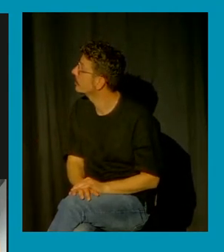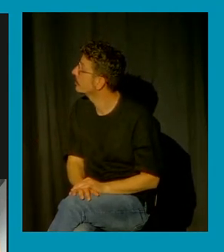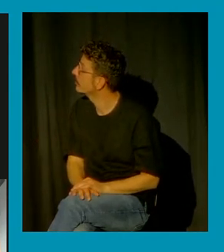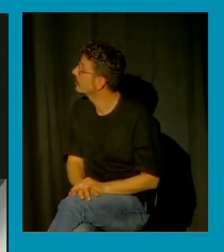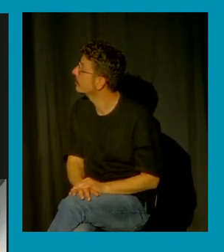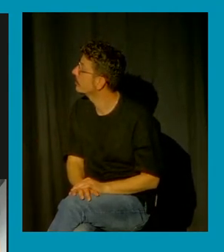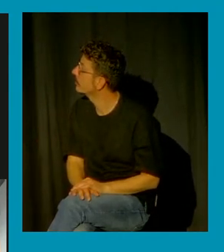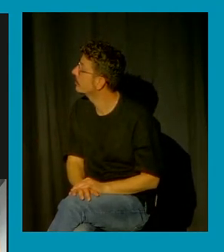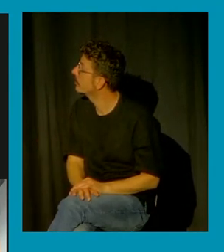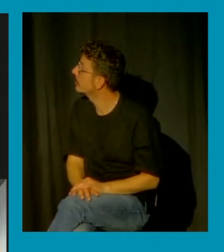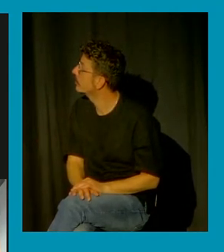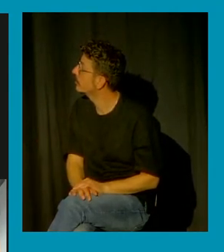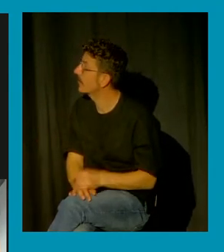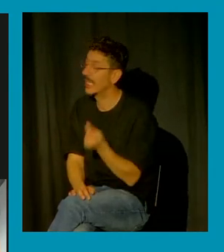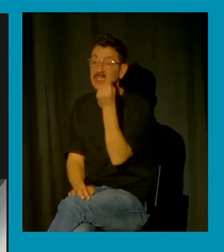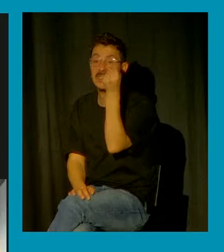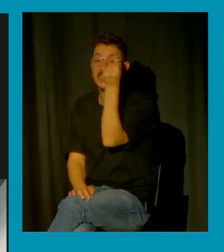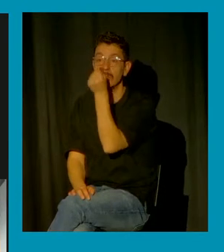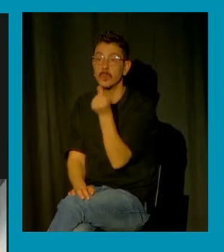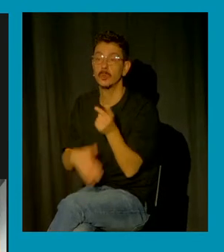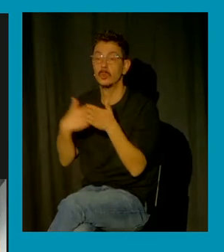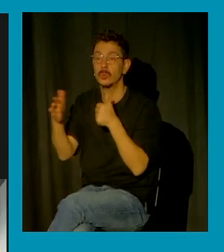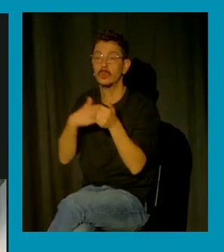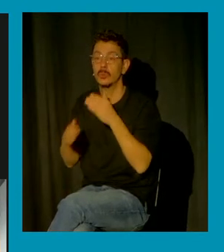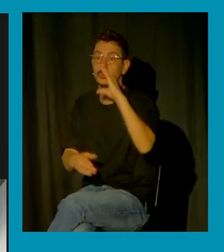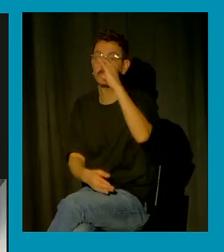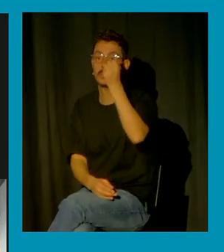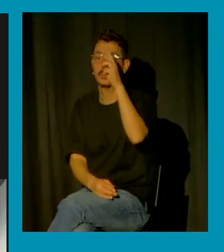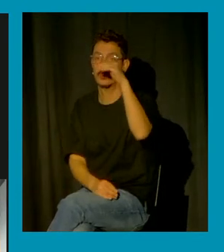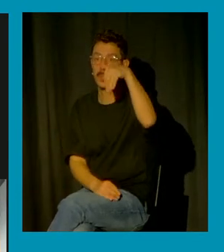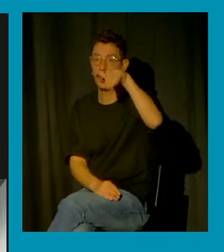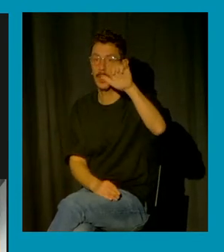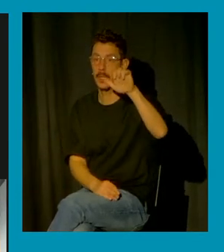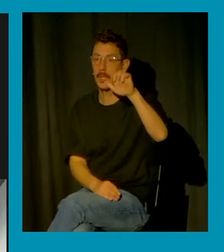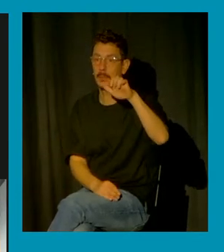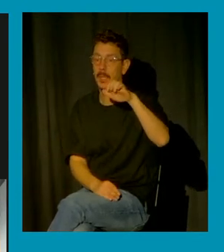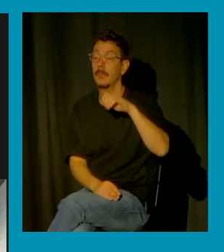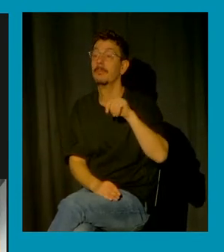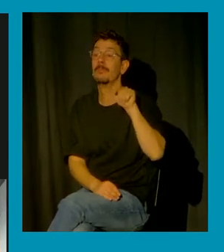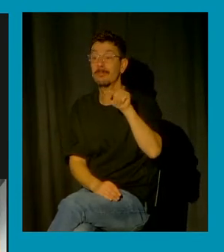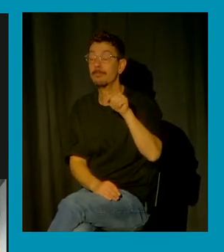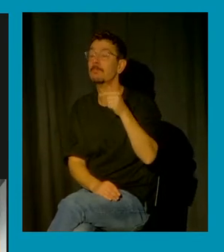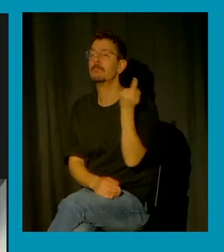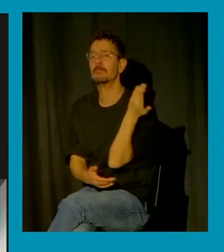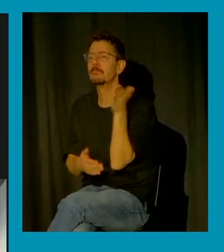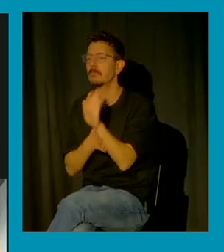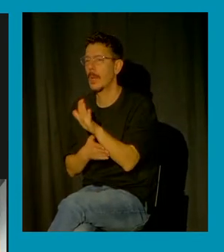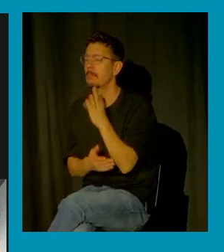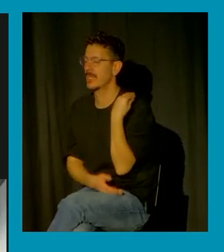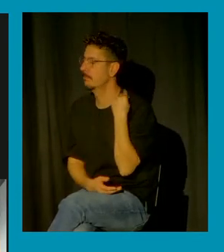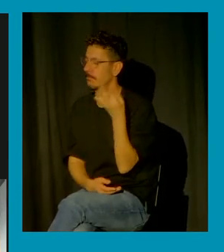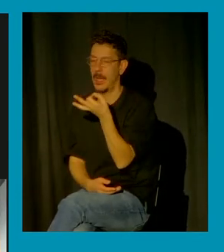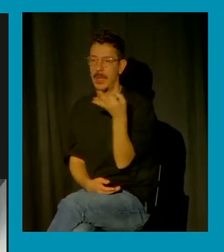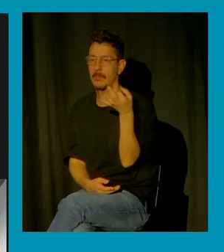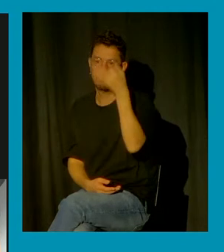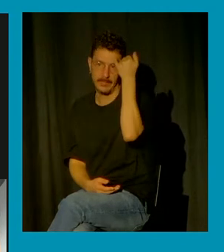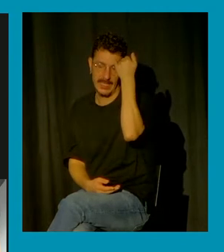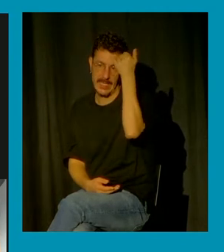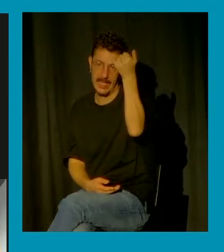que es una ilustración de Karma Maguen que para mí representa perfectamente esta idea de cuerpo